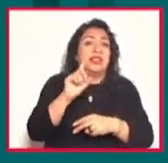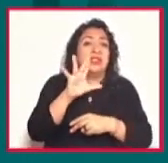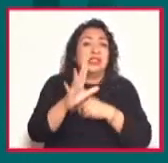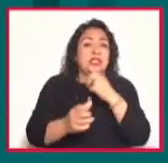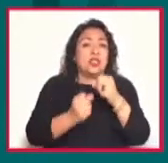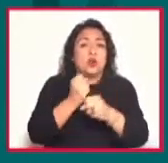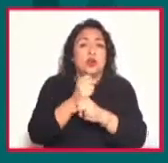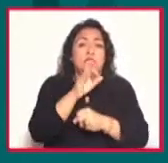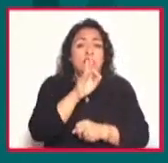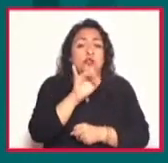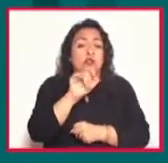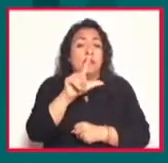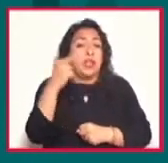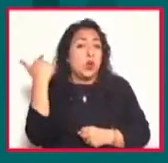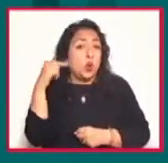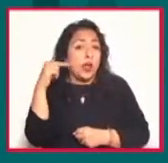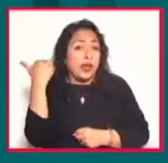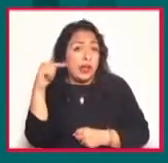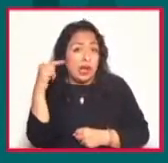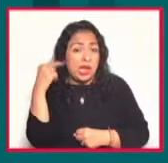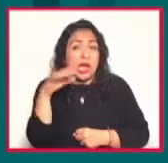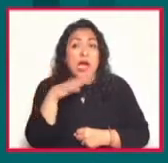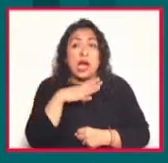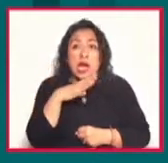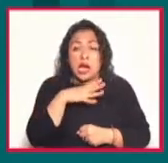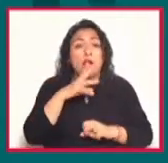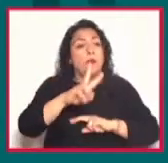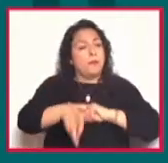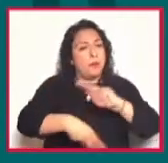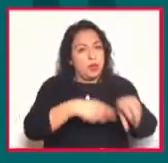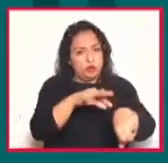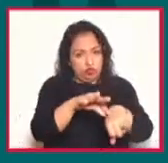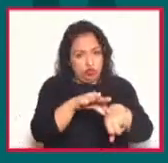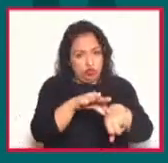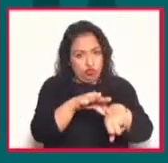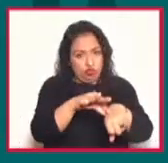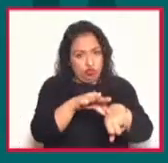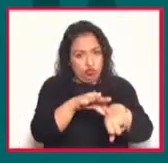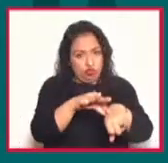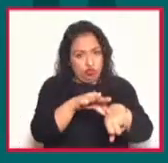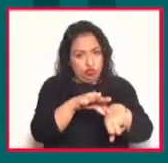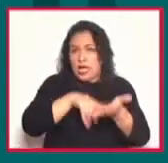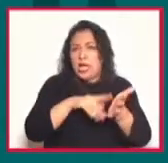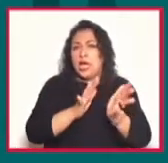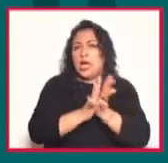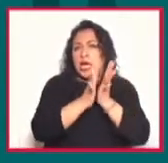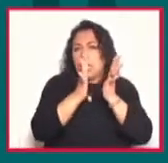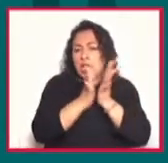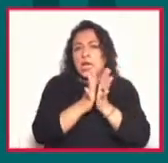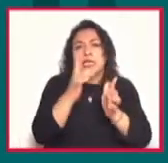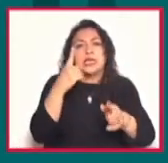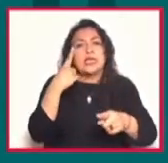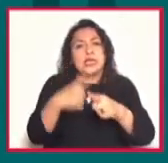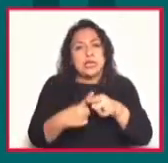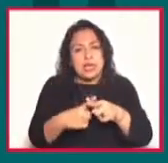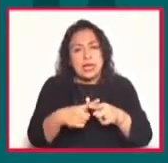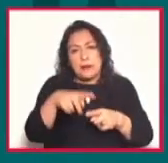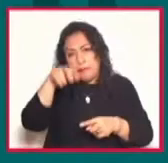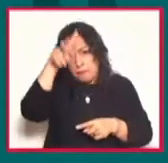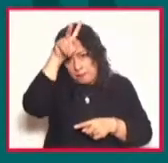Libro de Guadalajara con una edición presencial que contará con el enorme participación de Perú